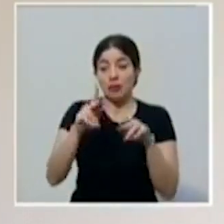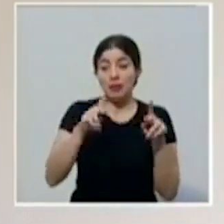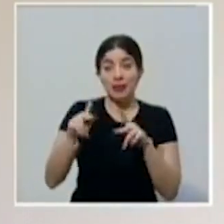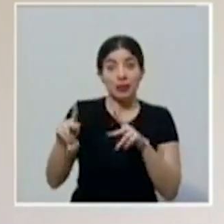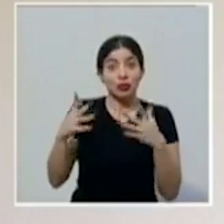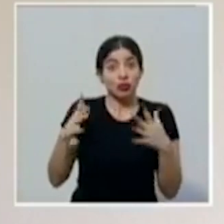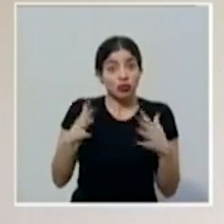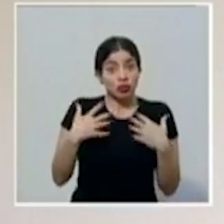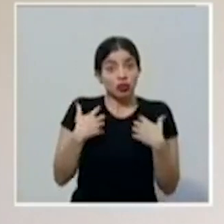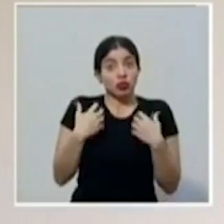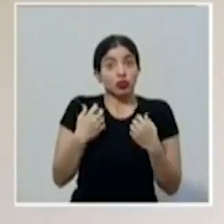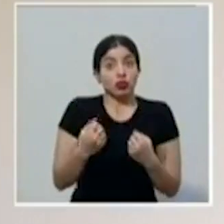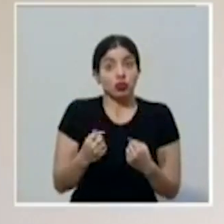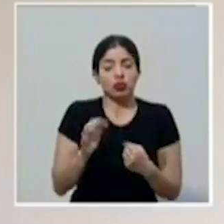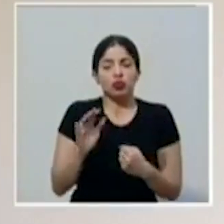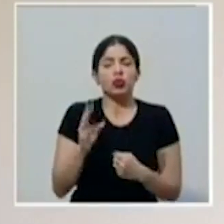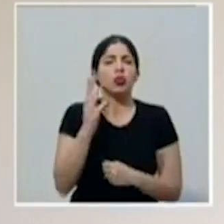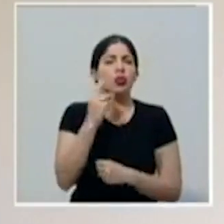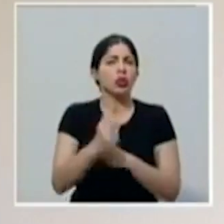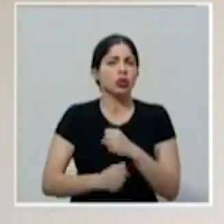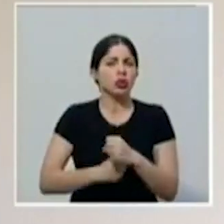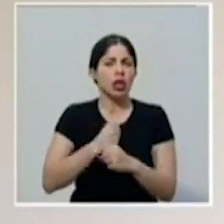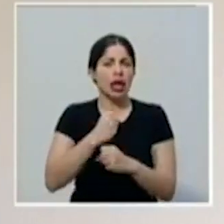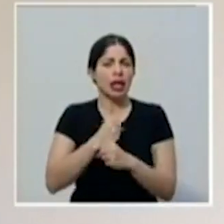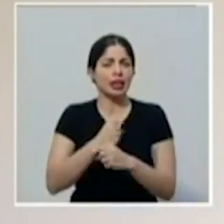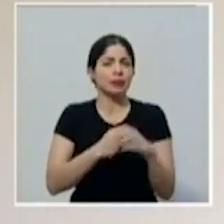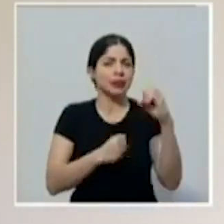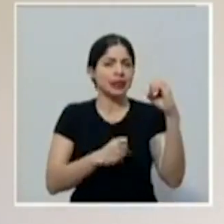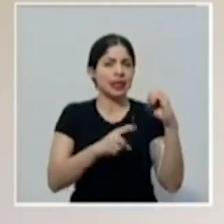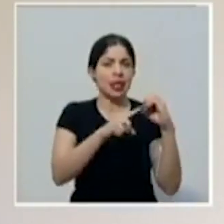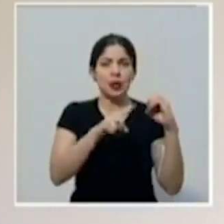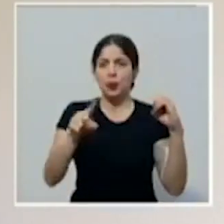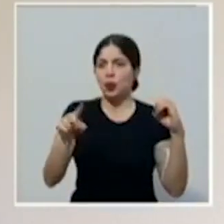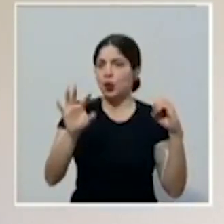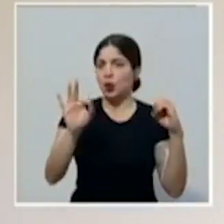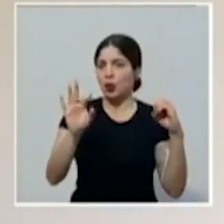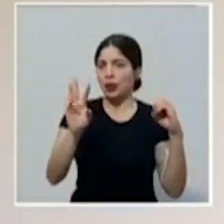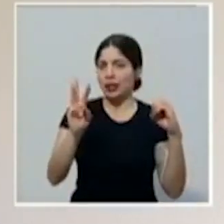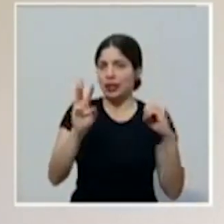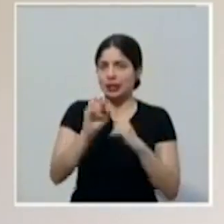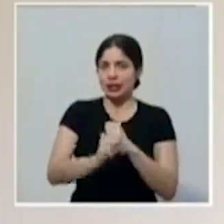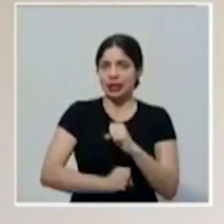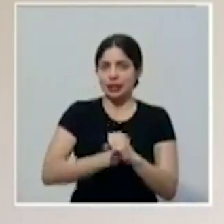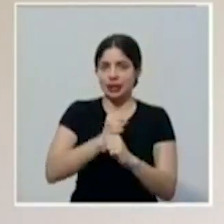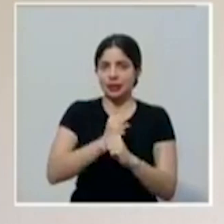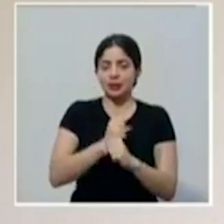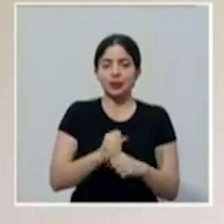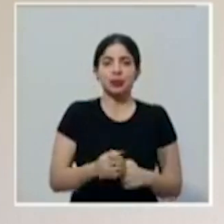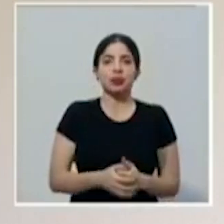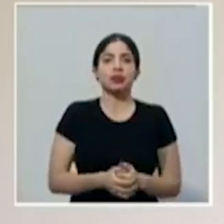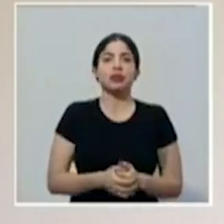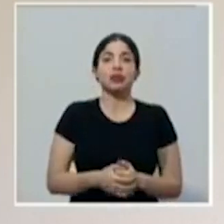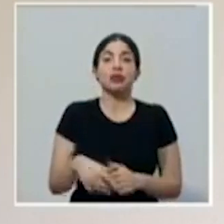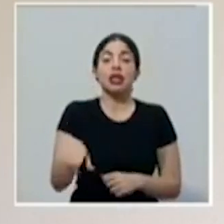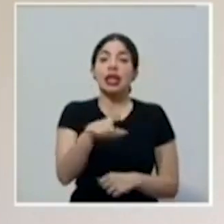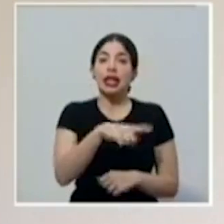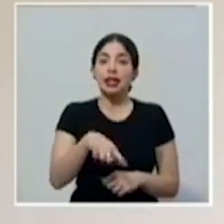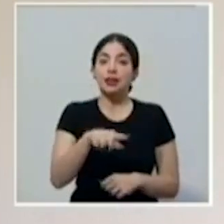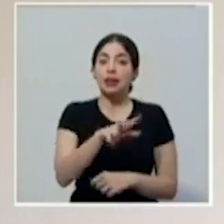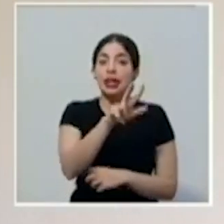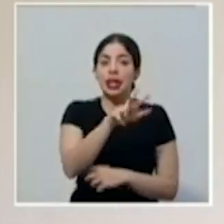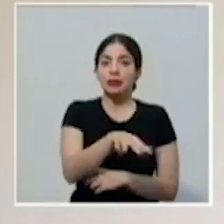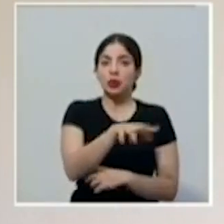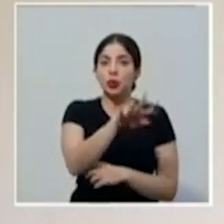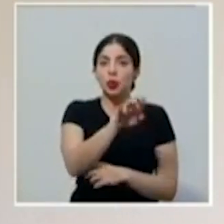recuperados tienen un rango de edad que va de los 0 a los 96 años, de los cuales 3